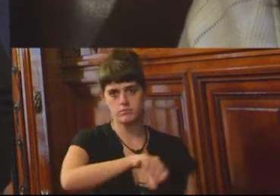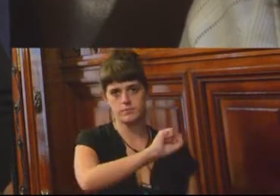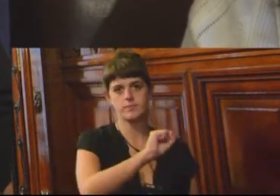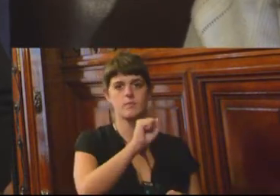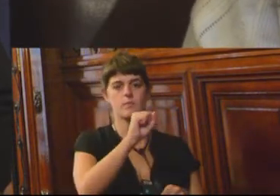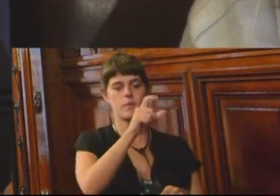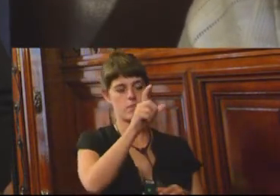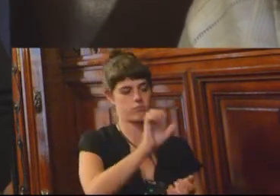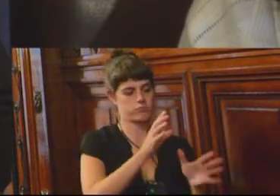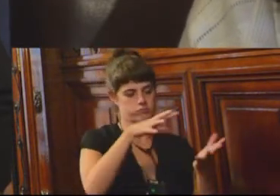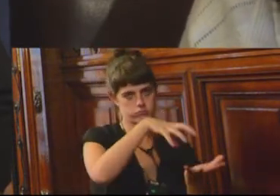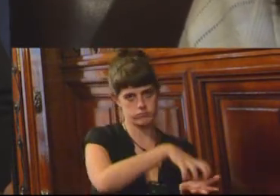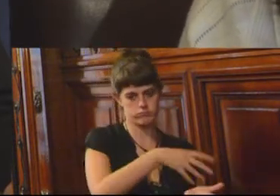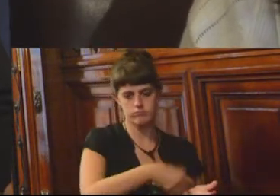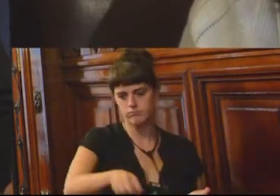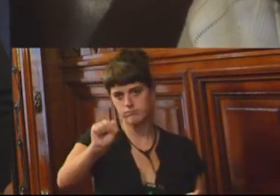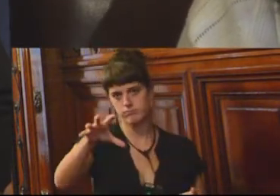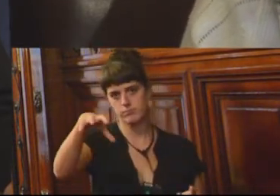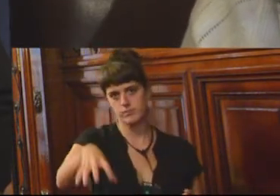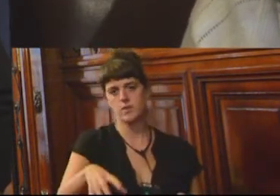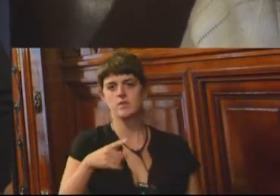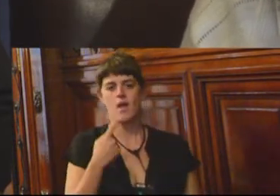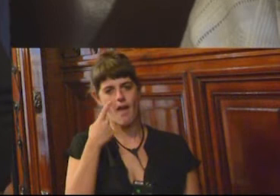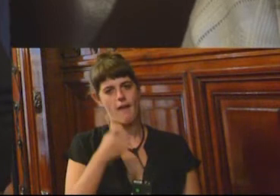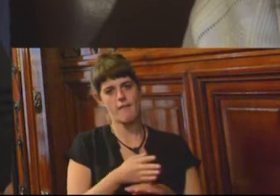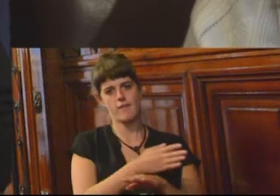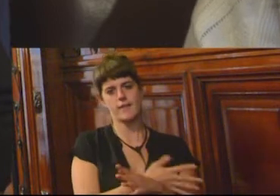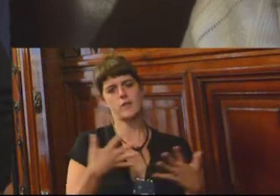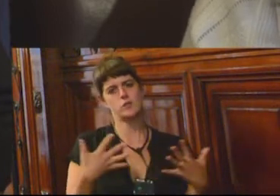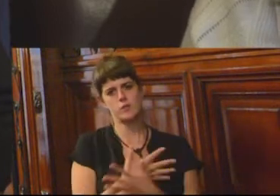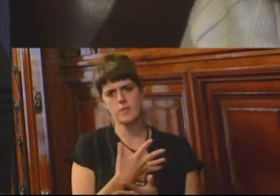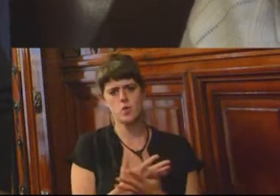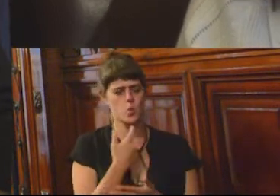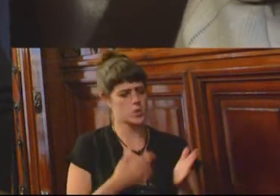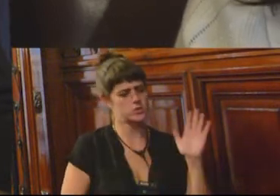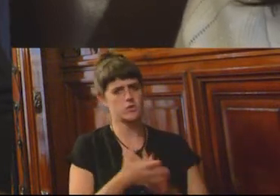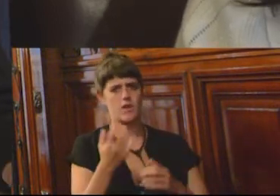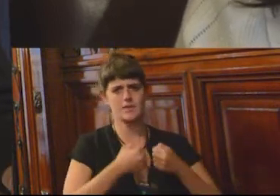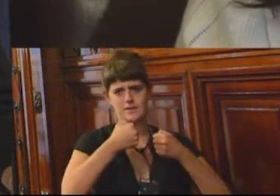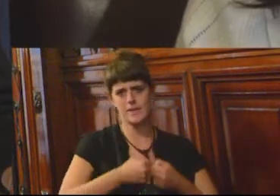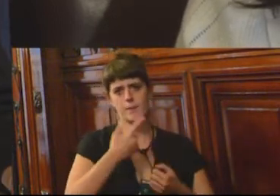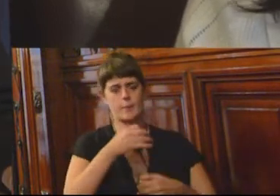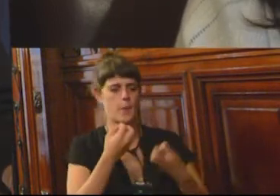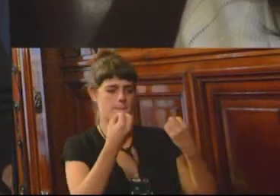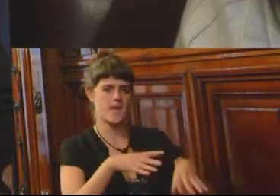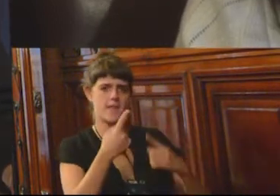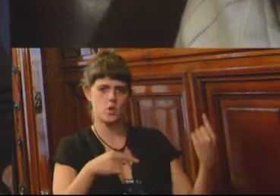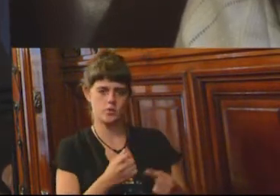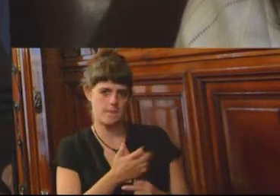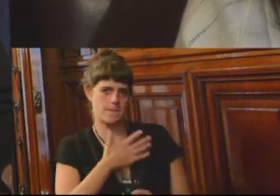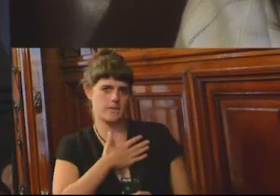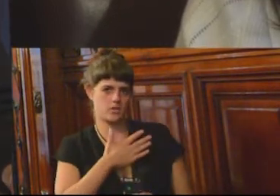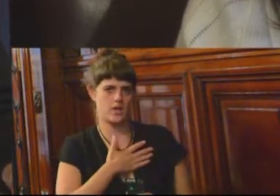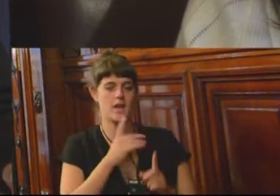carcelaria, evitándose el sufrimiento de las penurias que padece desde que deja su celda, pérdida de objetos personales, transporte en